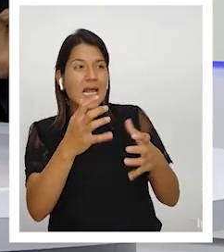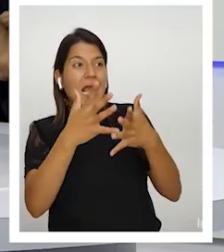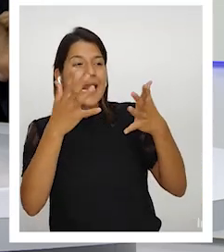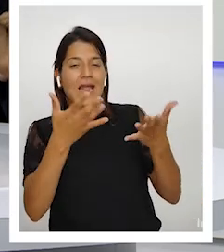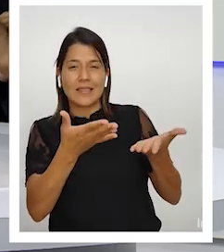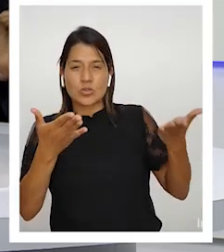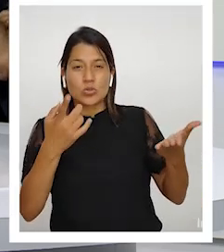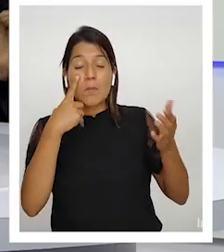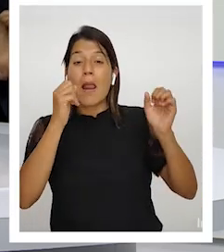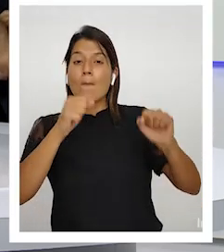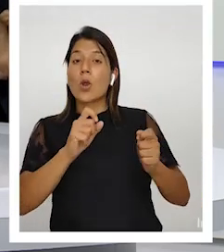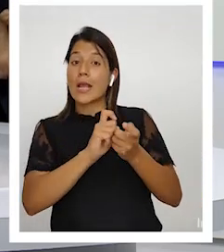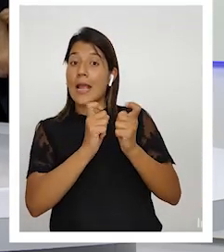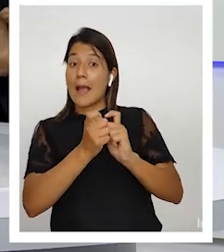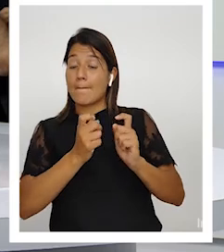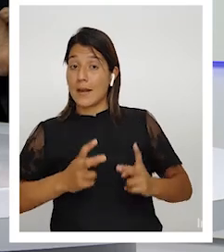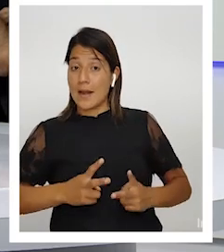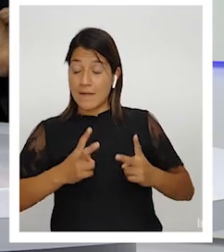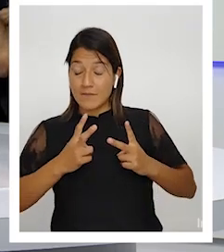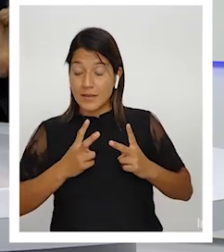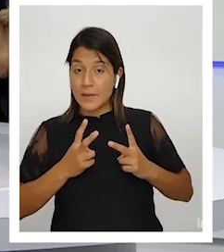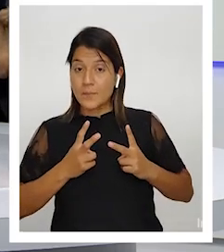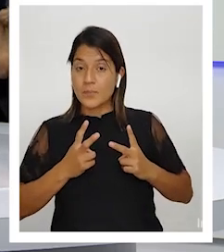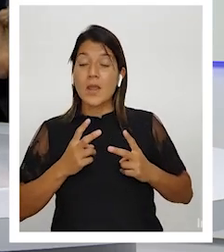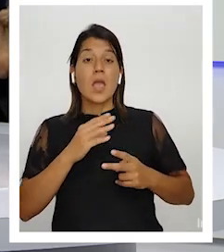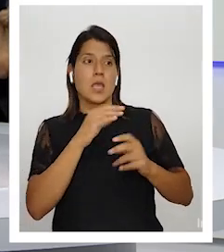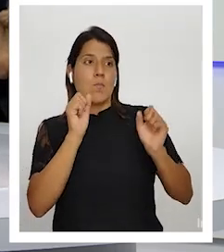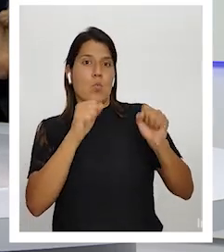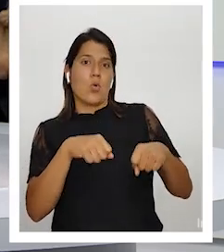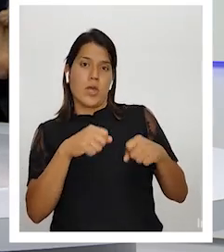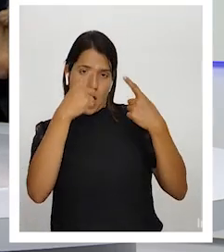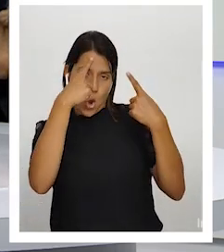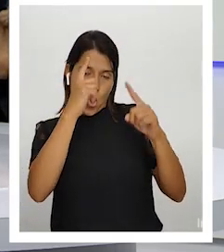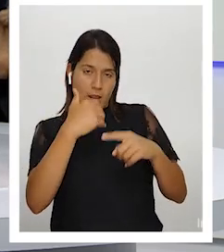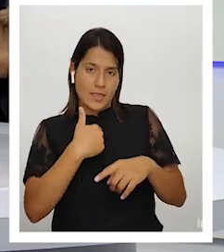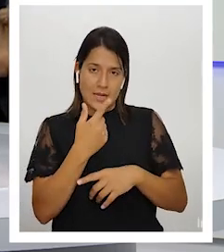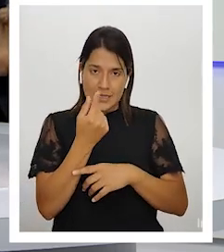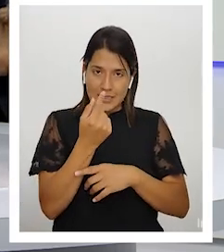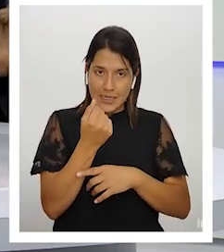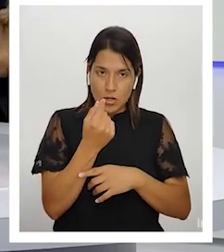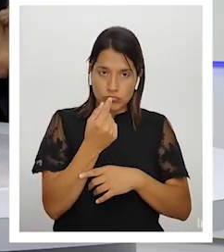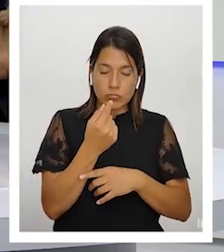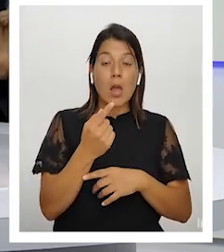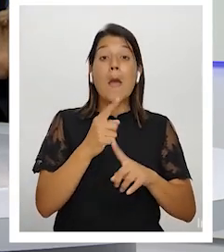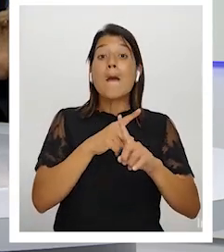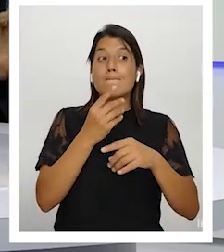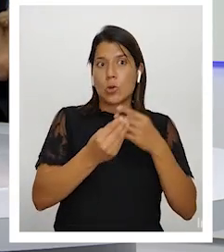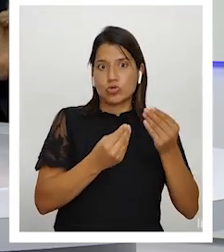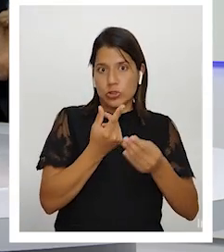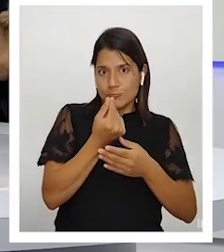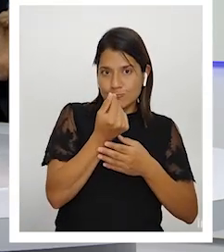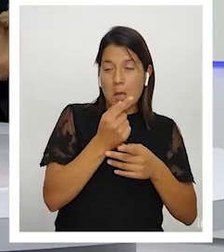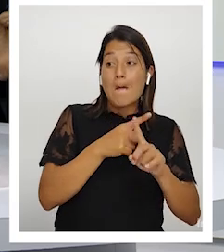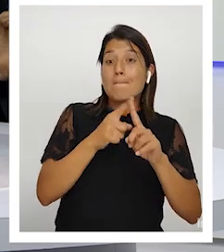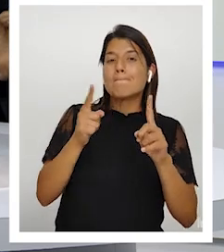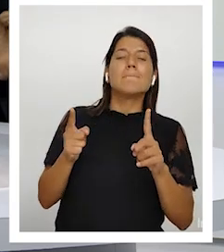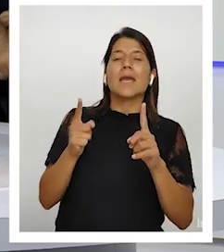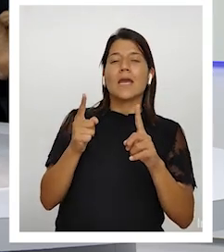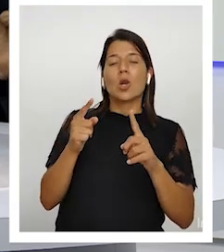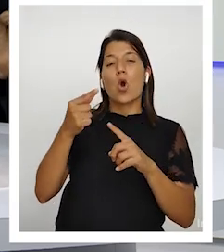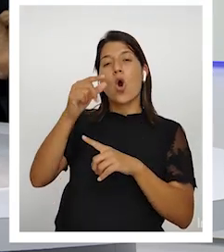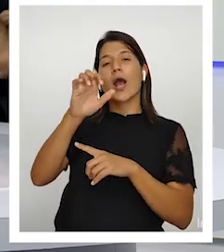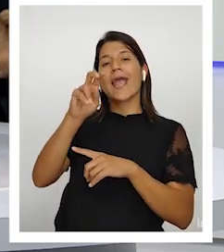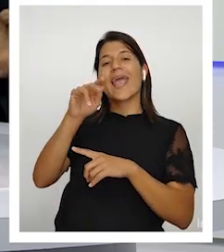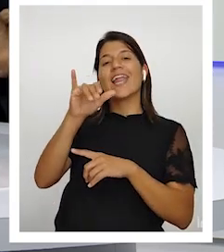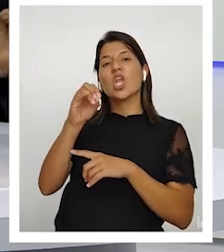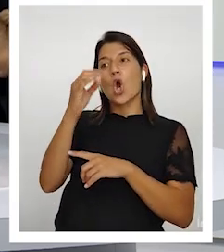este y hacer riqueza pero el genio el genio es el que pone esos inventos esa